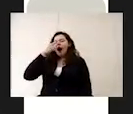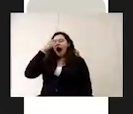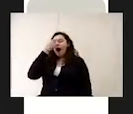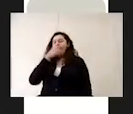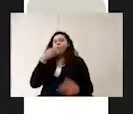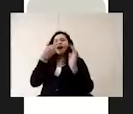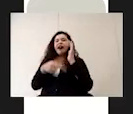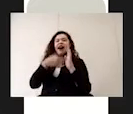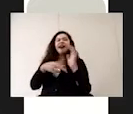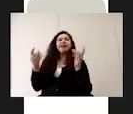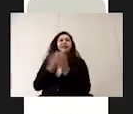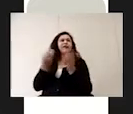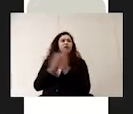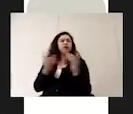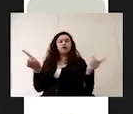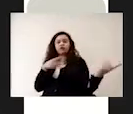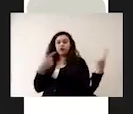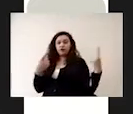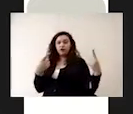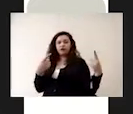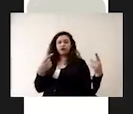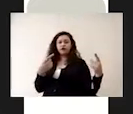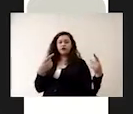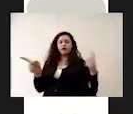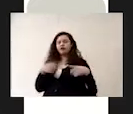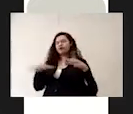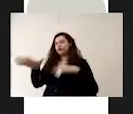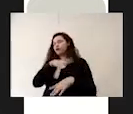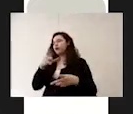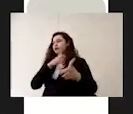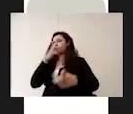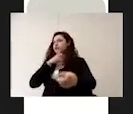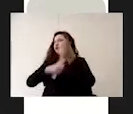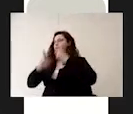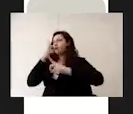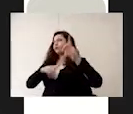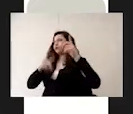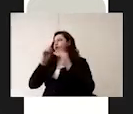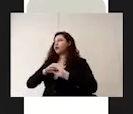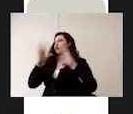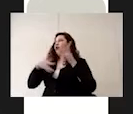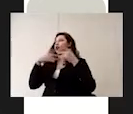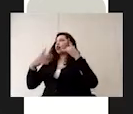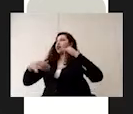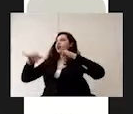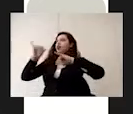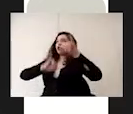clases de música áreas deportivas y la parte de laboratorios